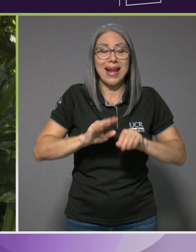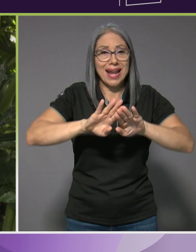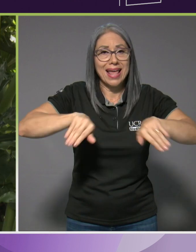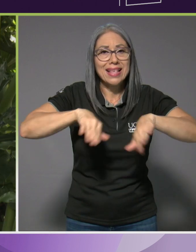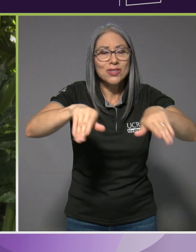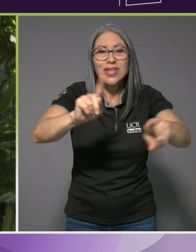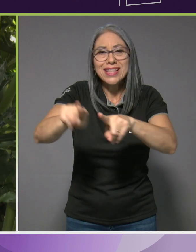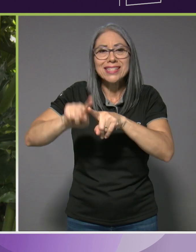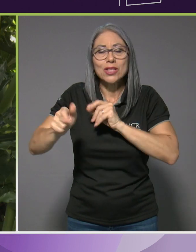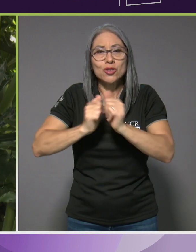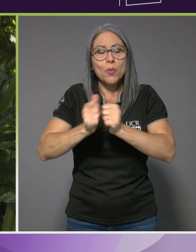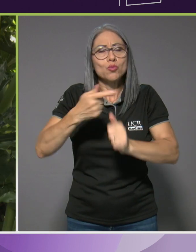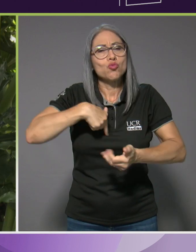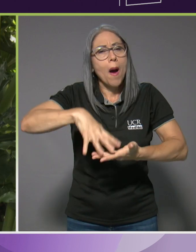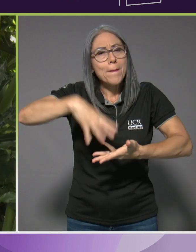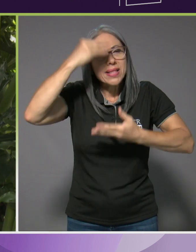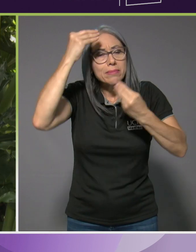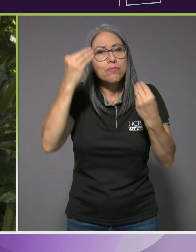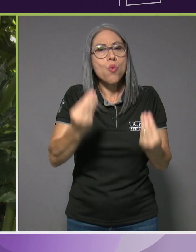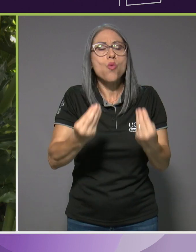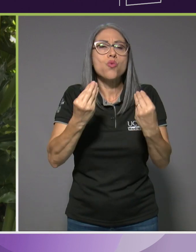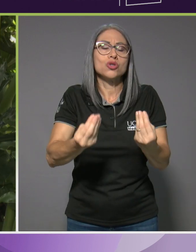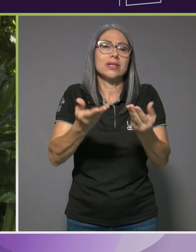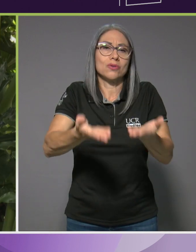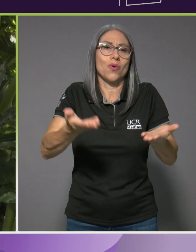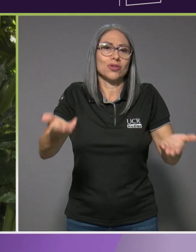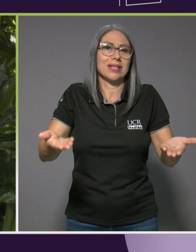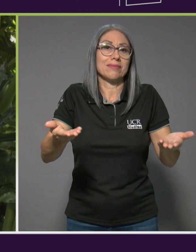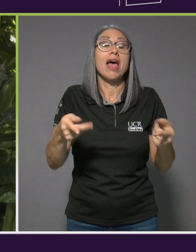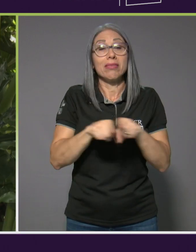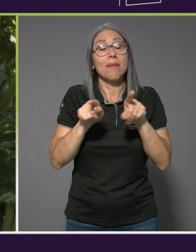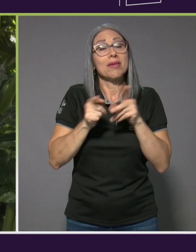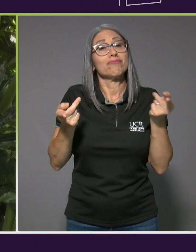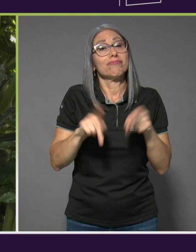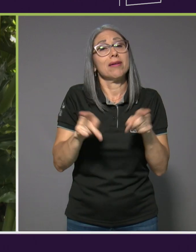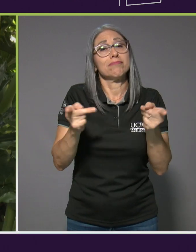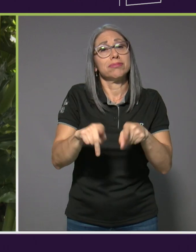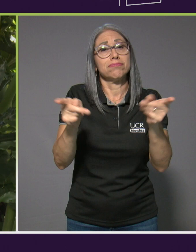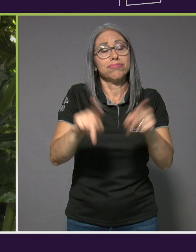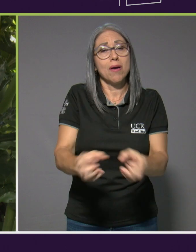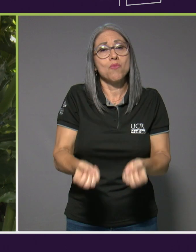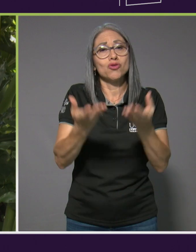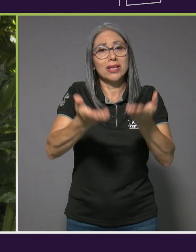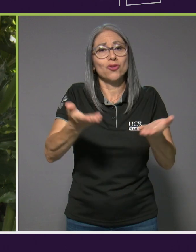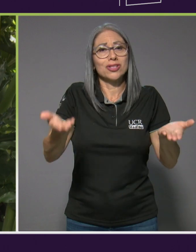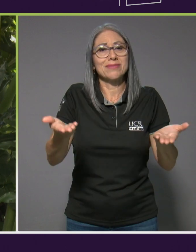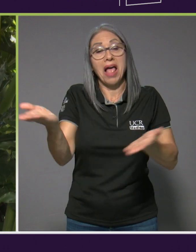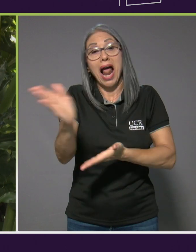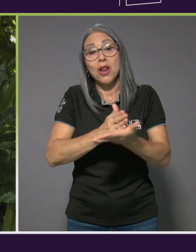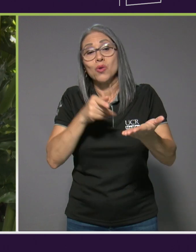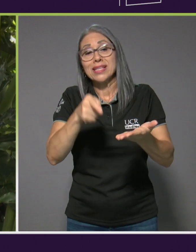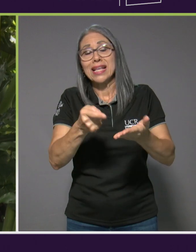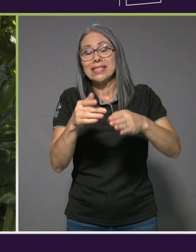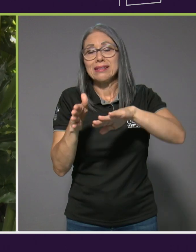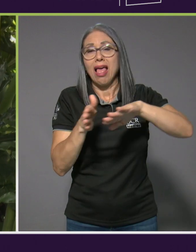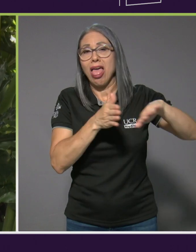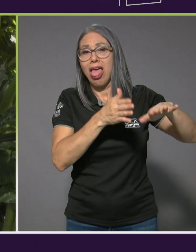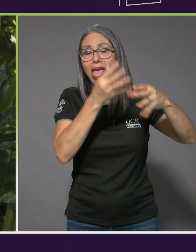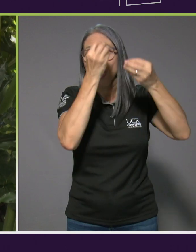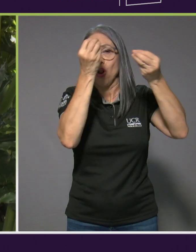aprendí muchas cosas, me pasaron también muchas cosas las cuales unas las quiero olvidar, otras y las quiero